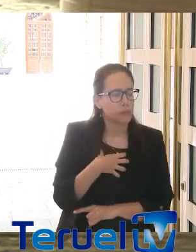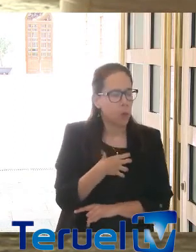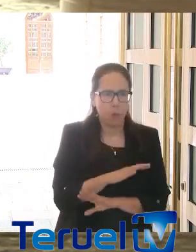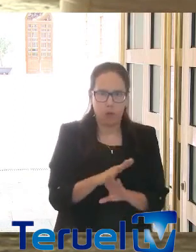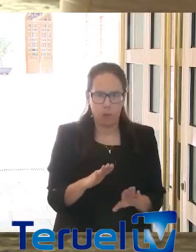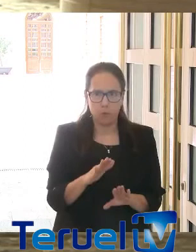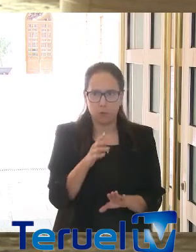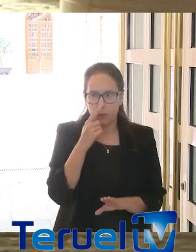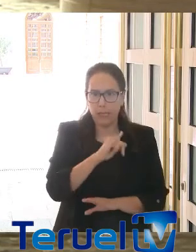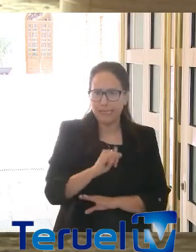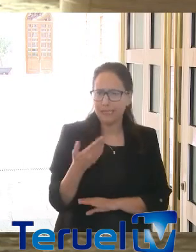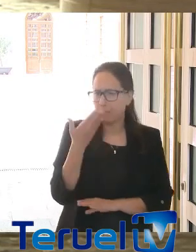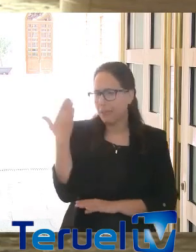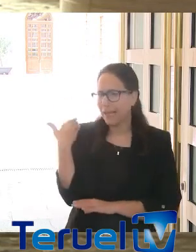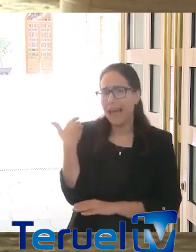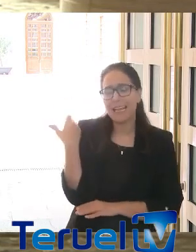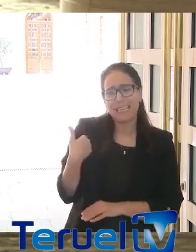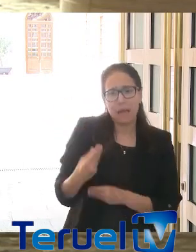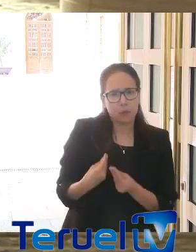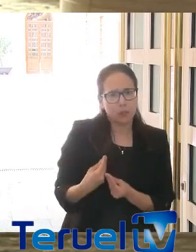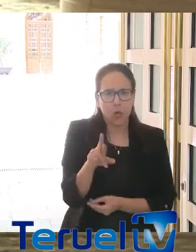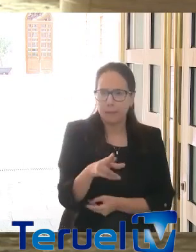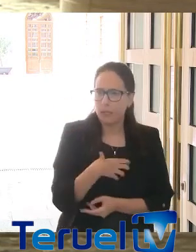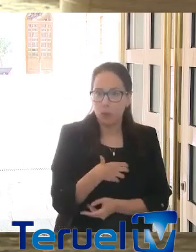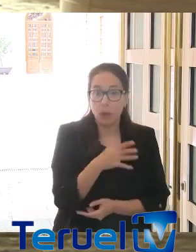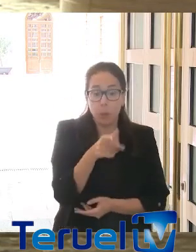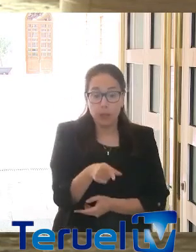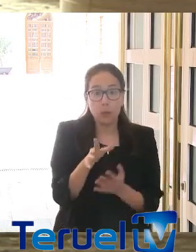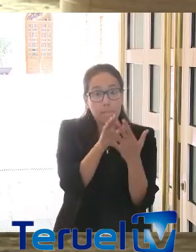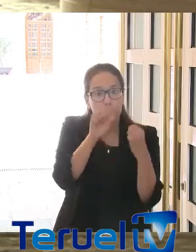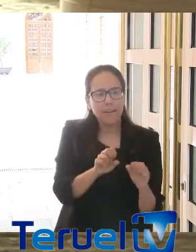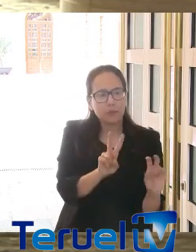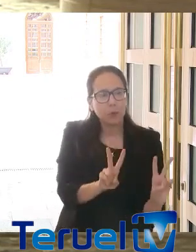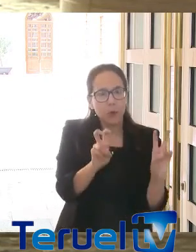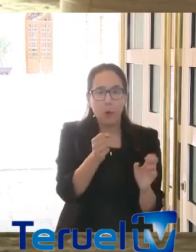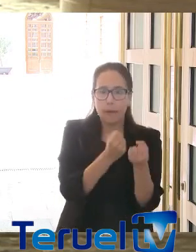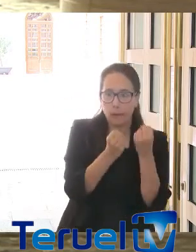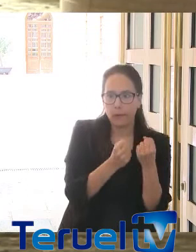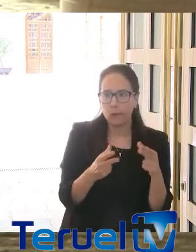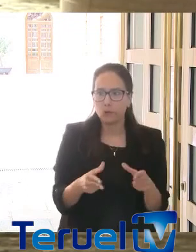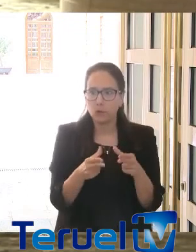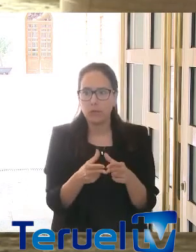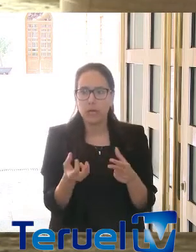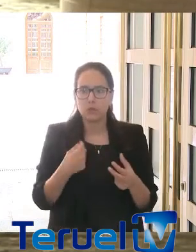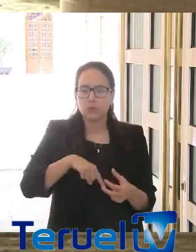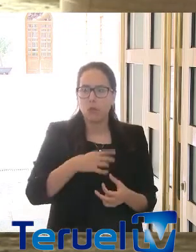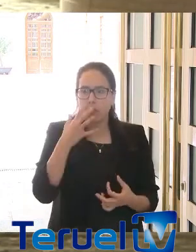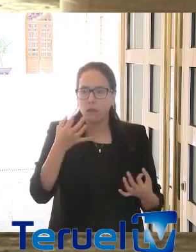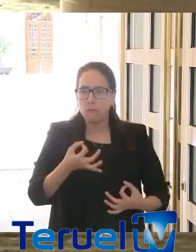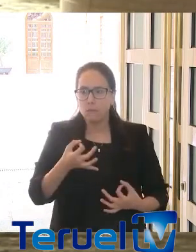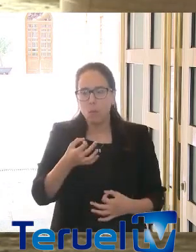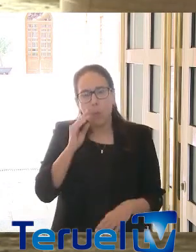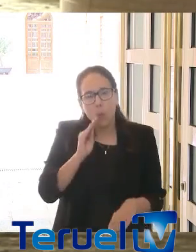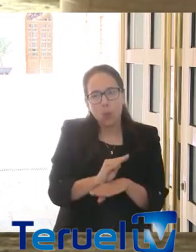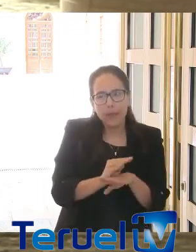produjeron en la crisis pasada. Por eso, en este nuevo pacto económico y social debemos tener muy claro en que nadie